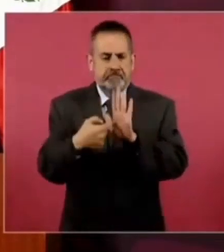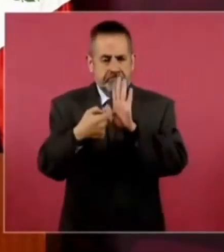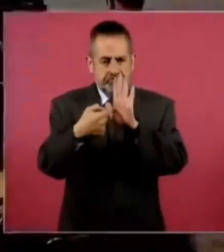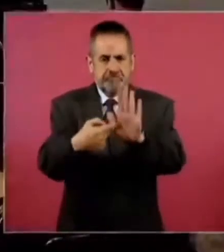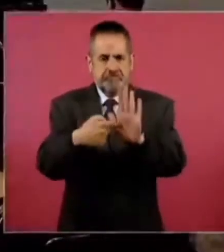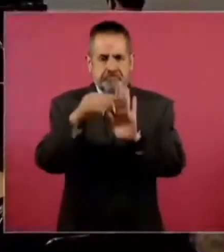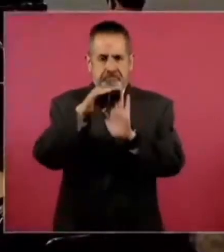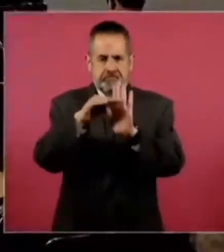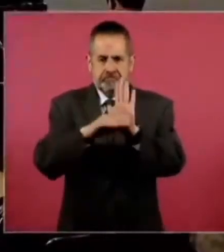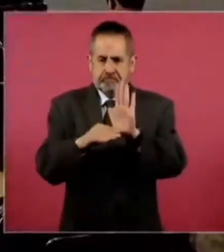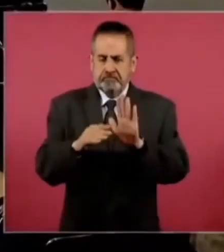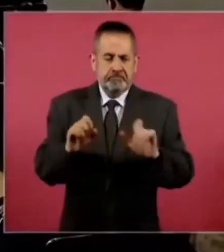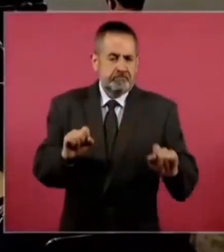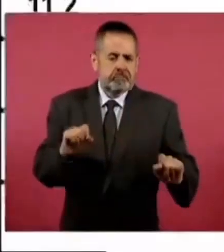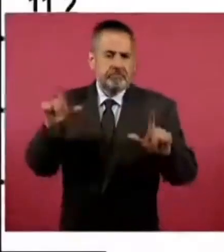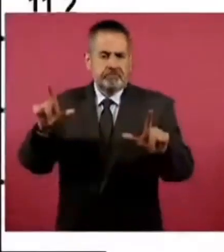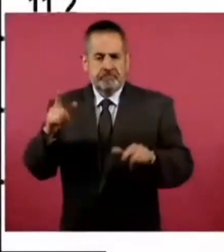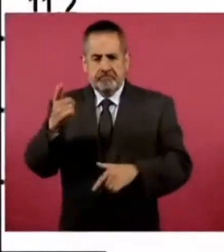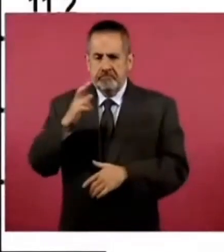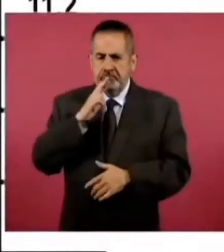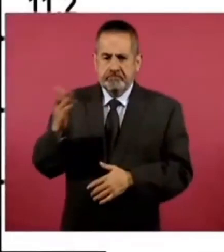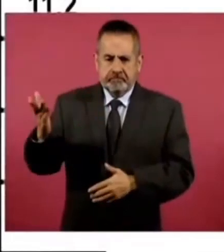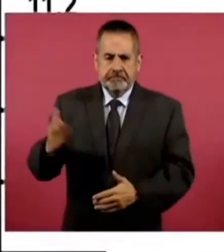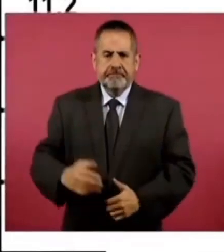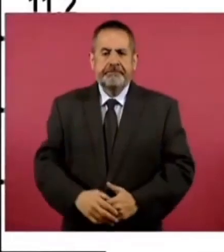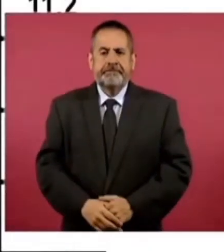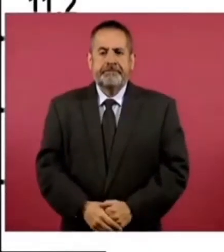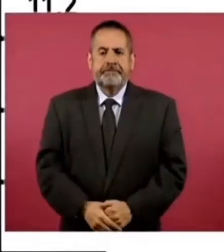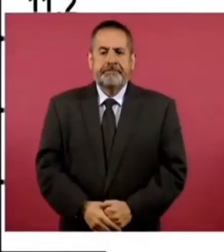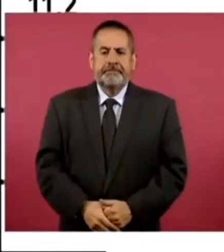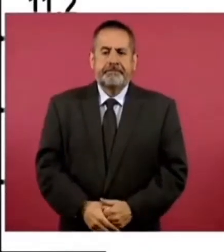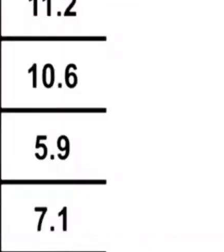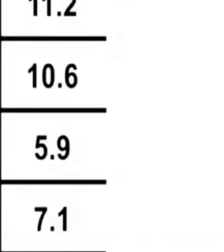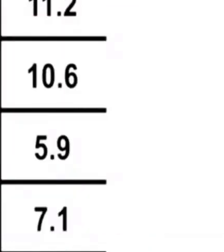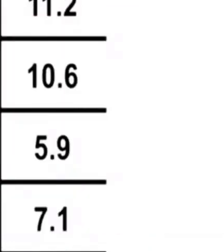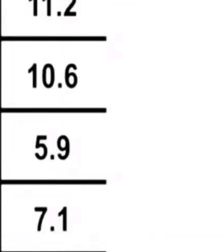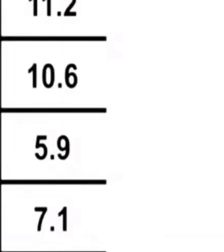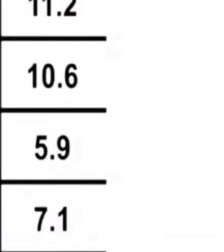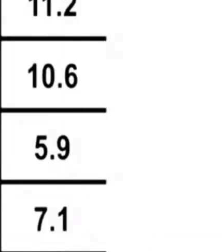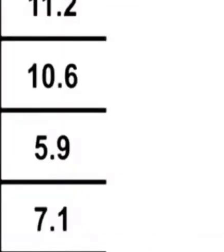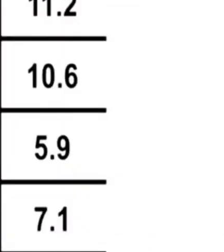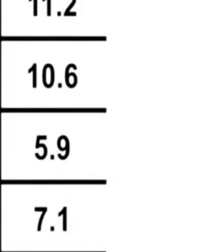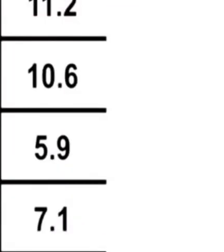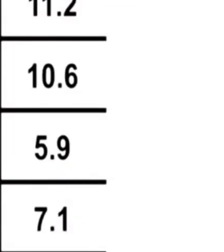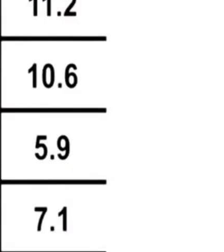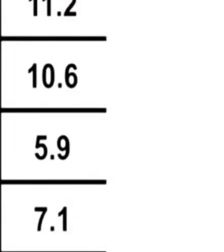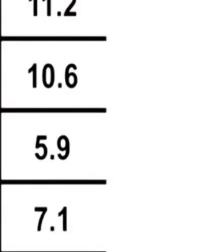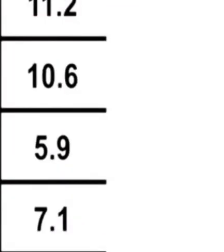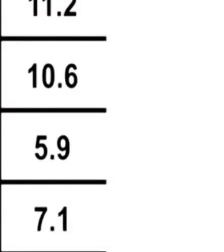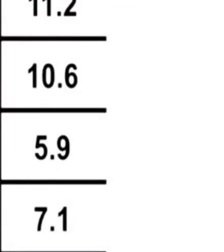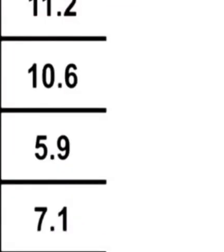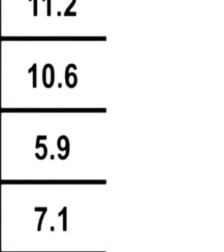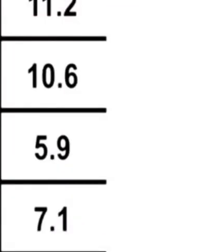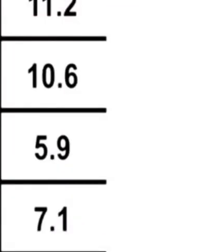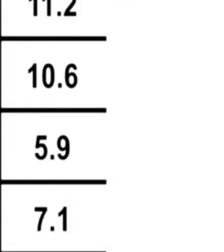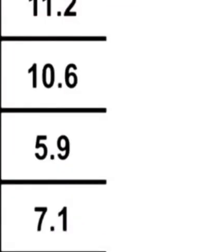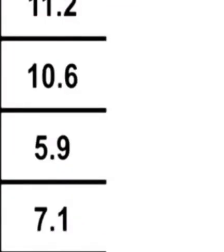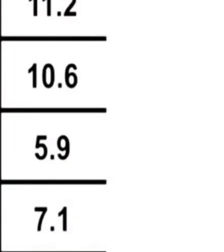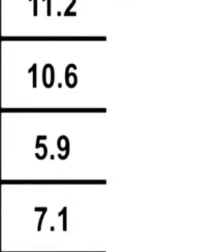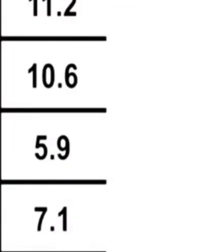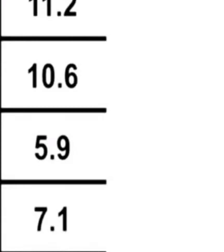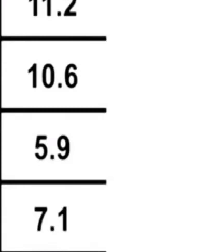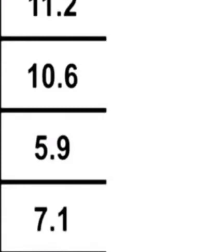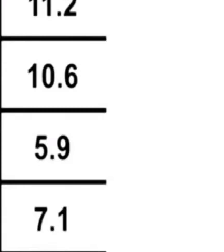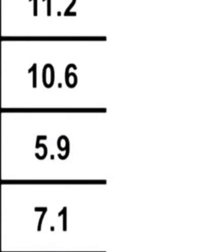Entonces, ese es el resultado. Así quedaron. Y